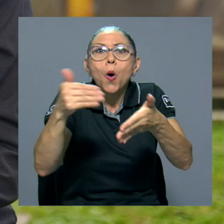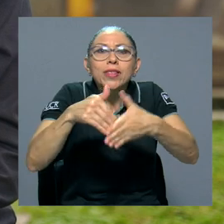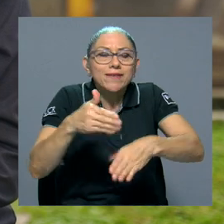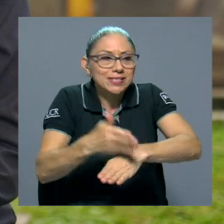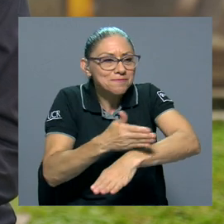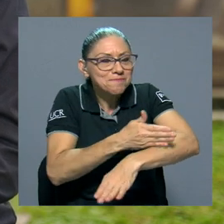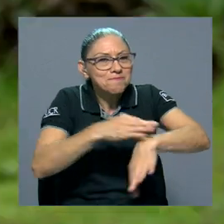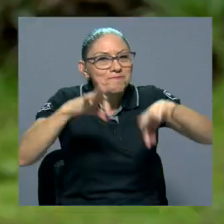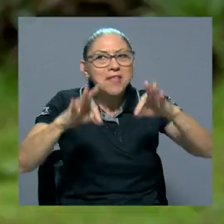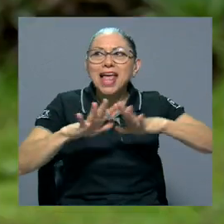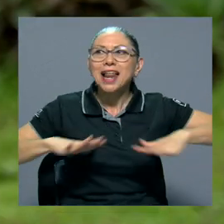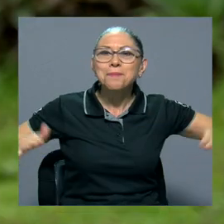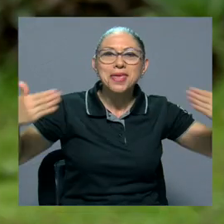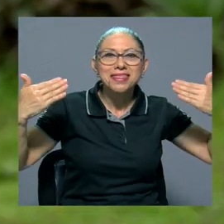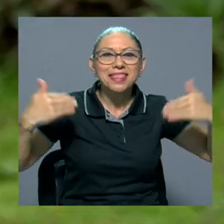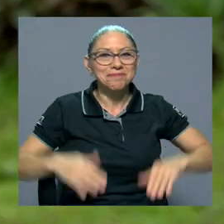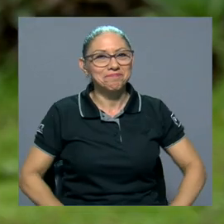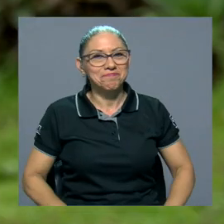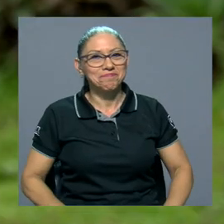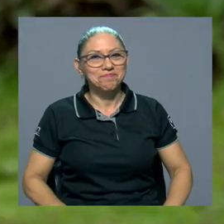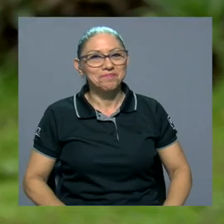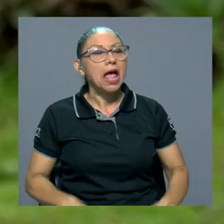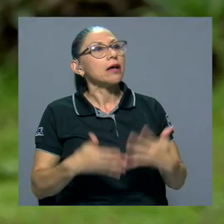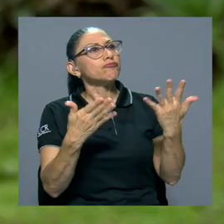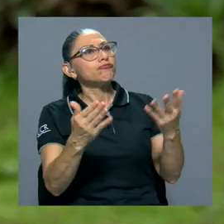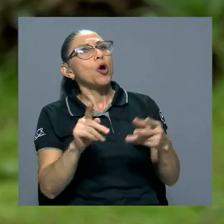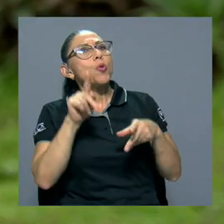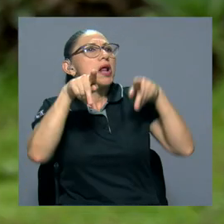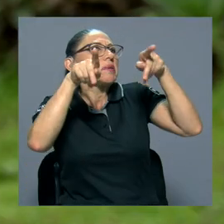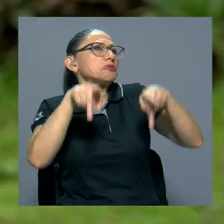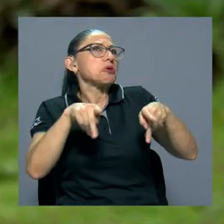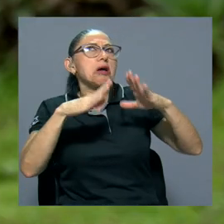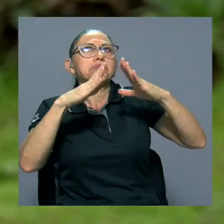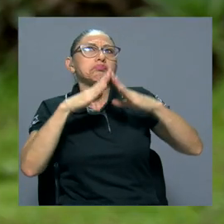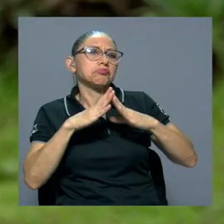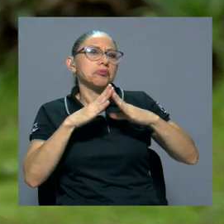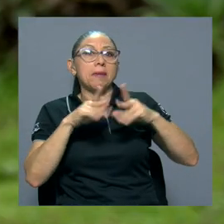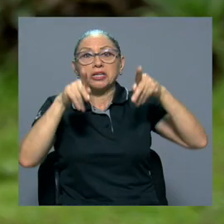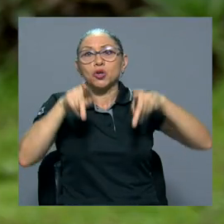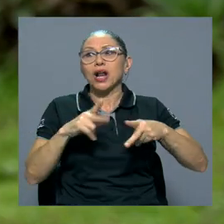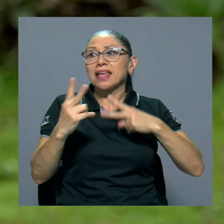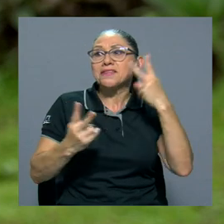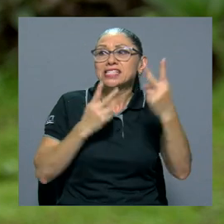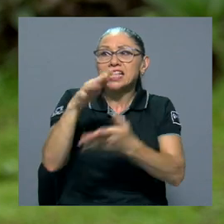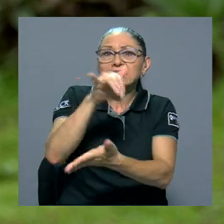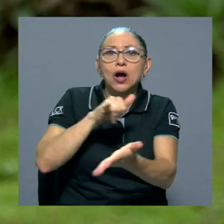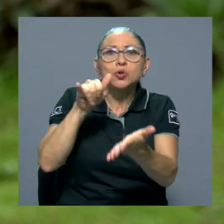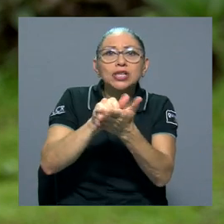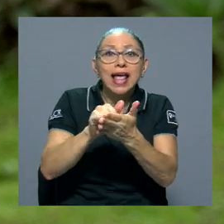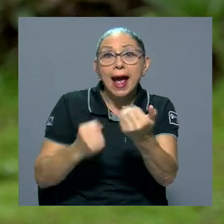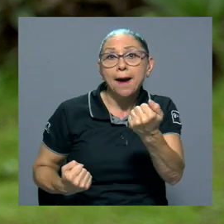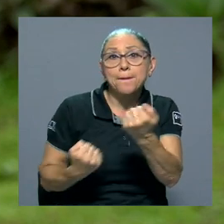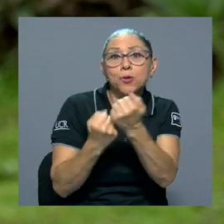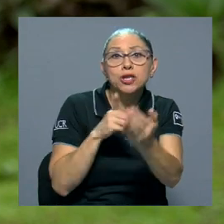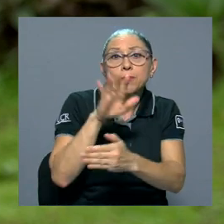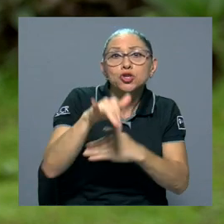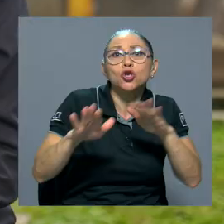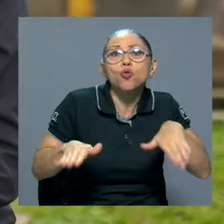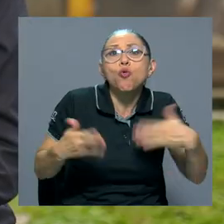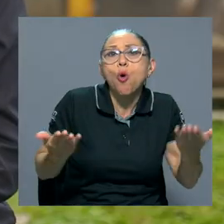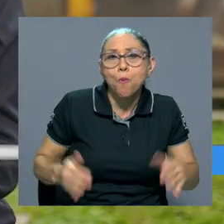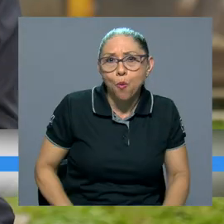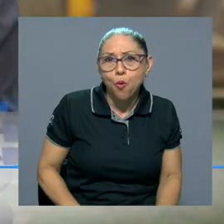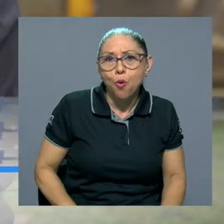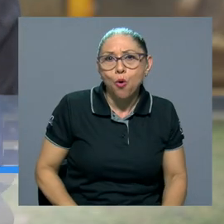recuperación del ambiente. Y por último, un ciudadano, un visitante de la ciudad de San José, ¿cómo puede apoyar este